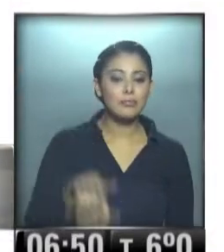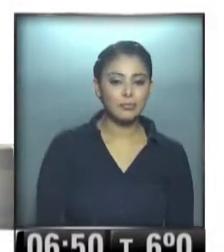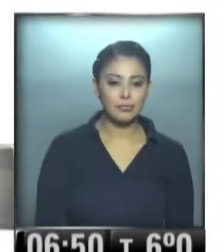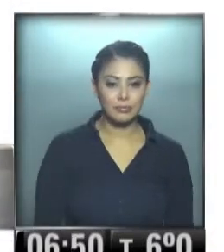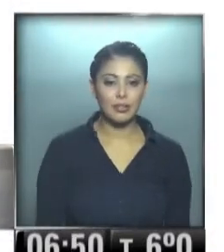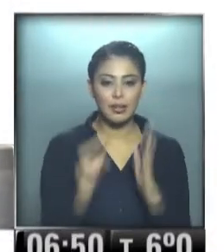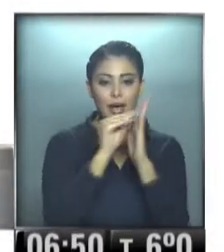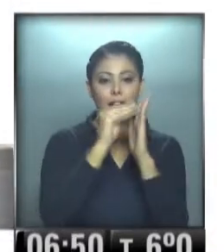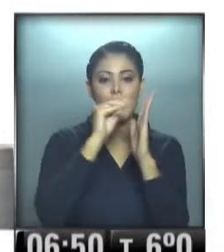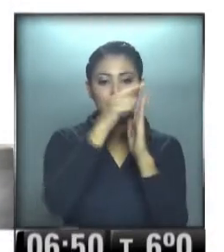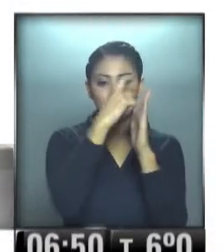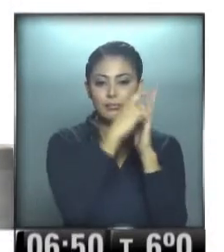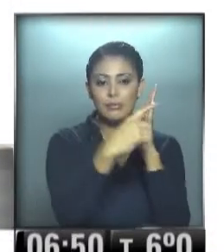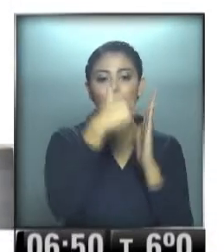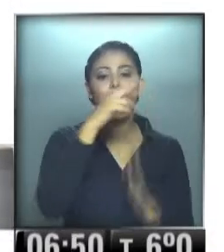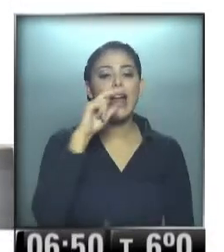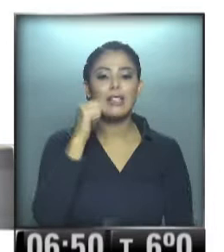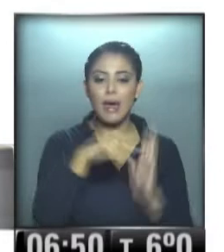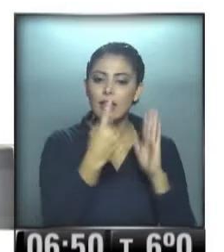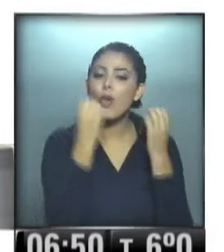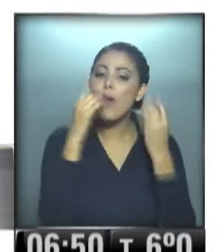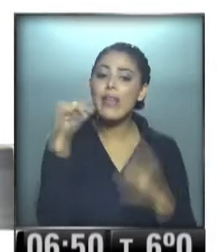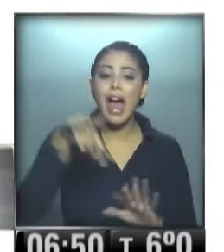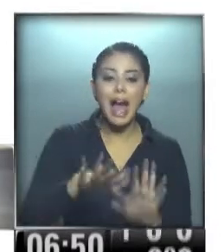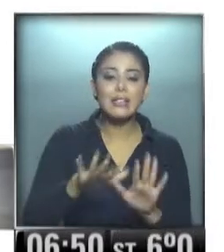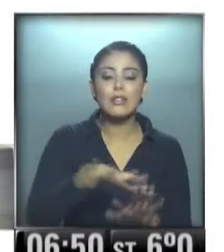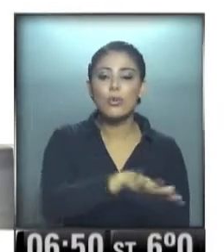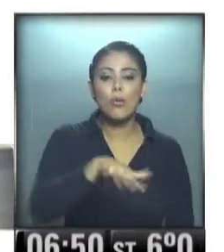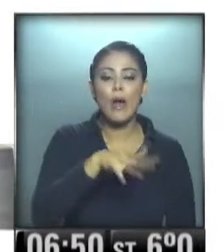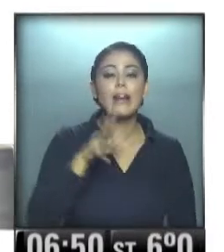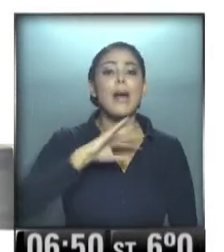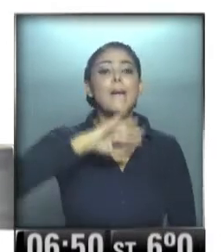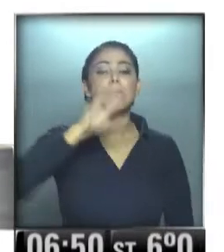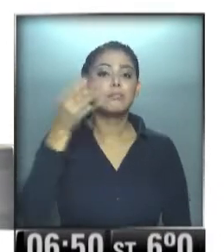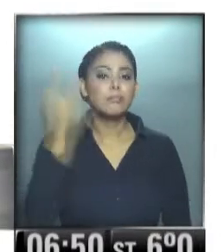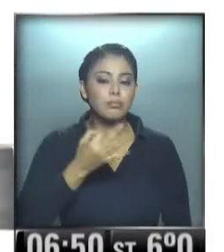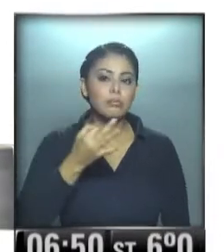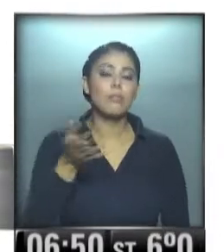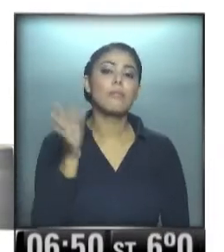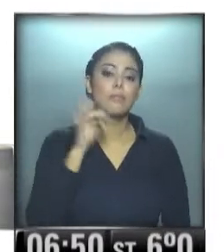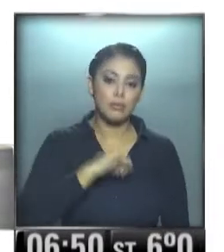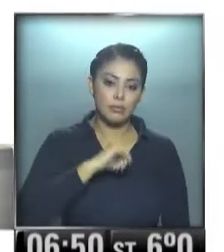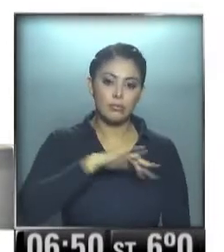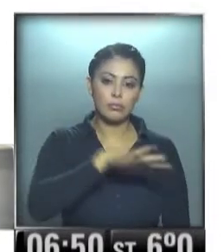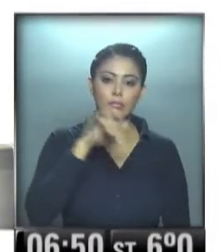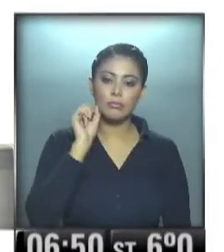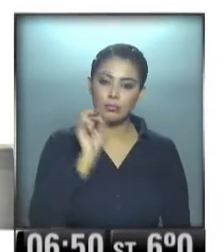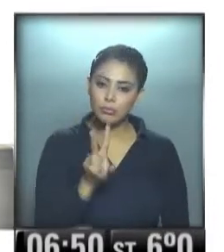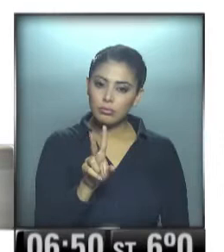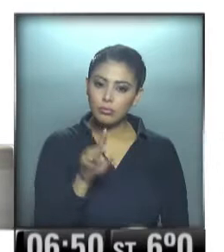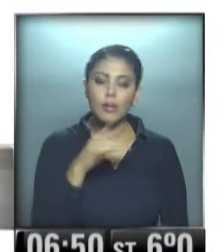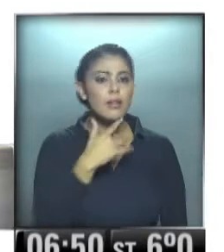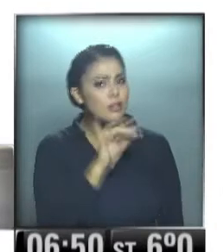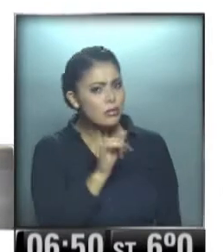Está María Ushua. Buen día. Sí, estamos en Merlo, barrio La Teja. Bueno, eso me parece que es una variante en todo el conurbano hoy, ¿no? Sí,